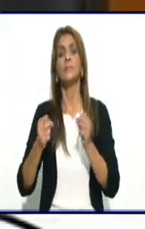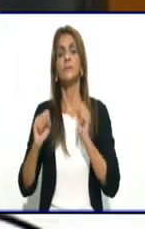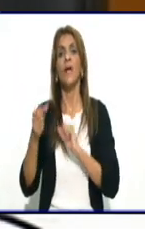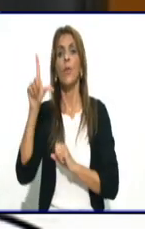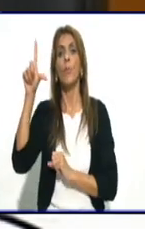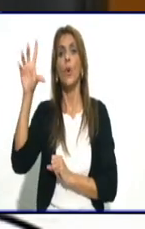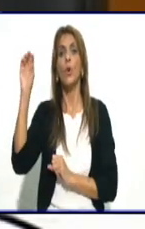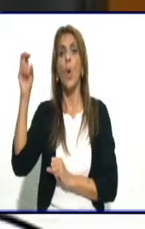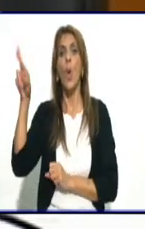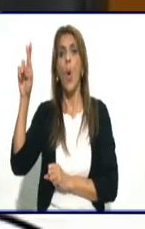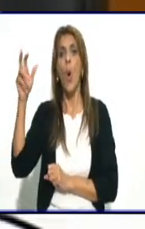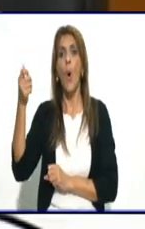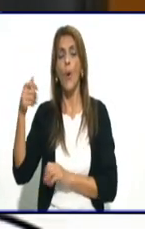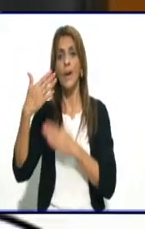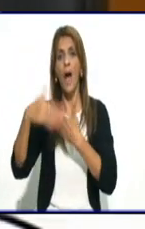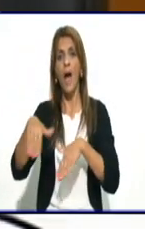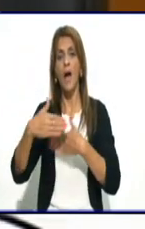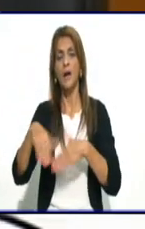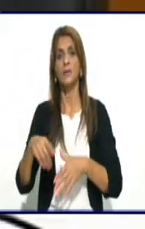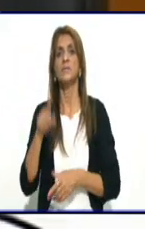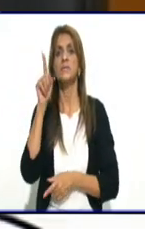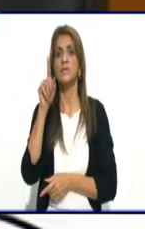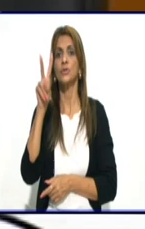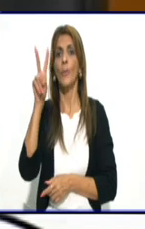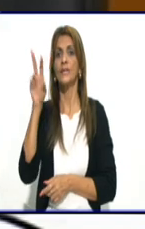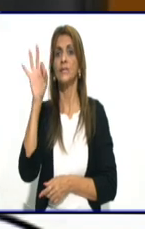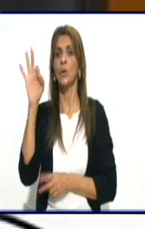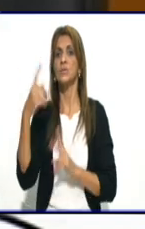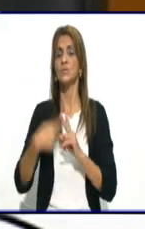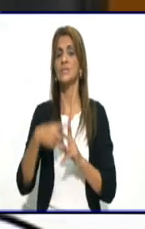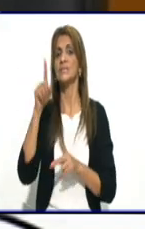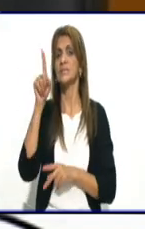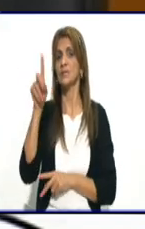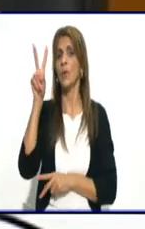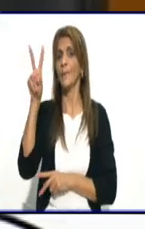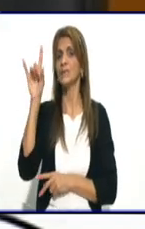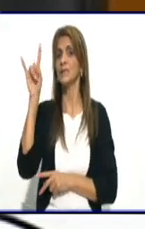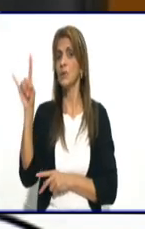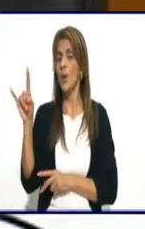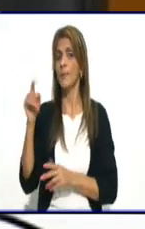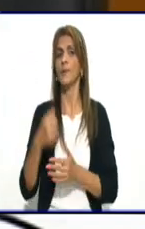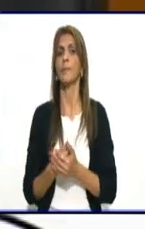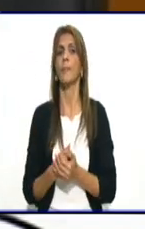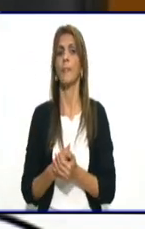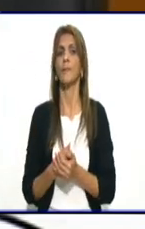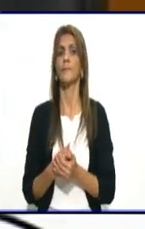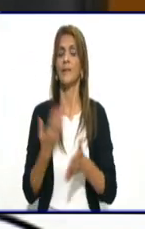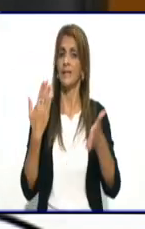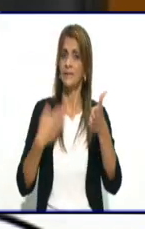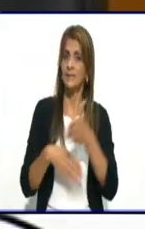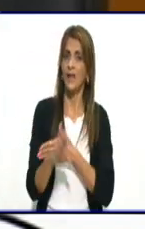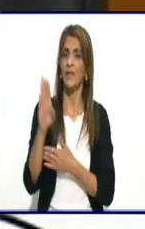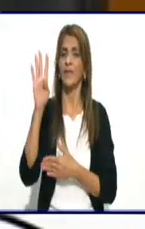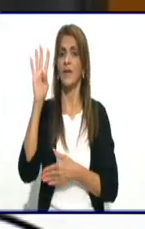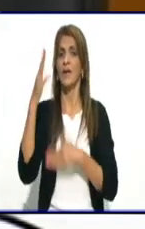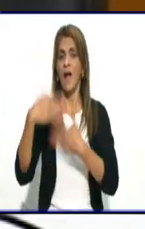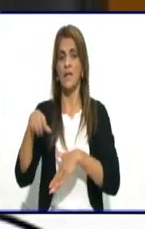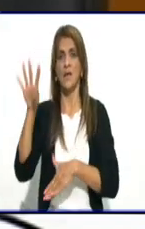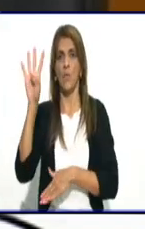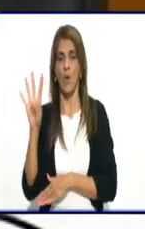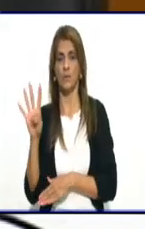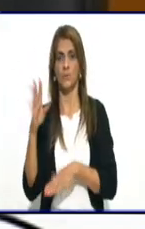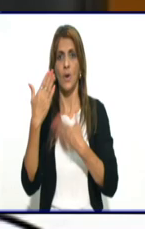con la manzana 128 y 129. Lora, entrada de la calle Cuarta, calle Primera